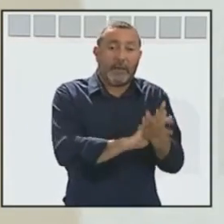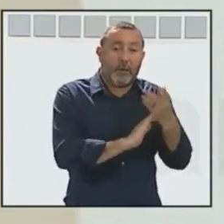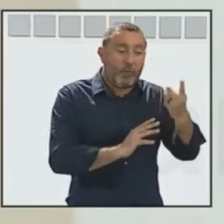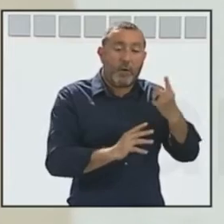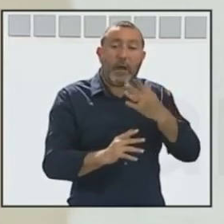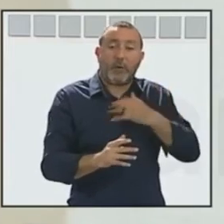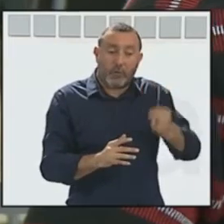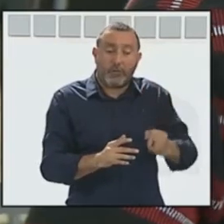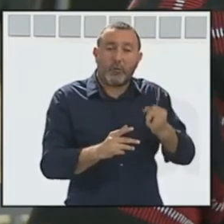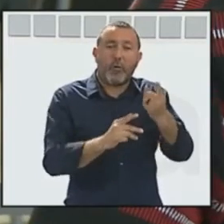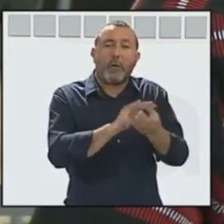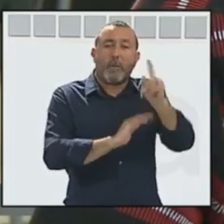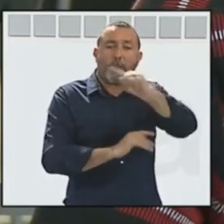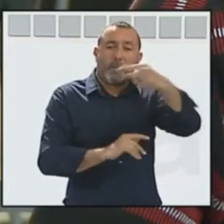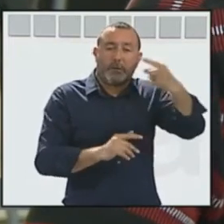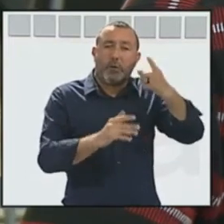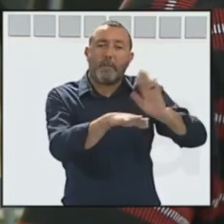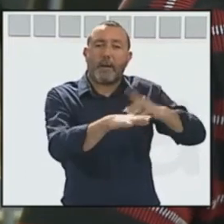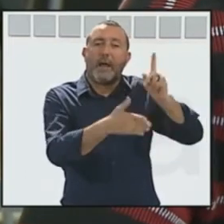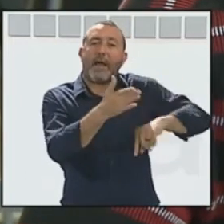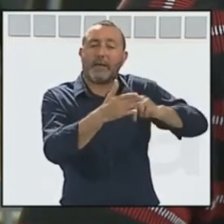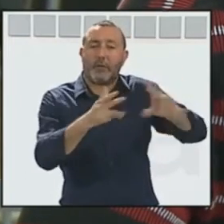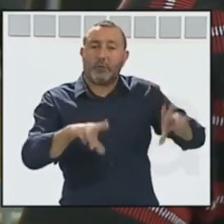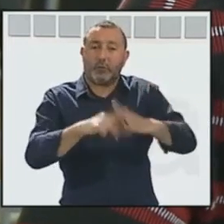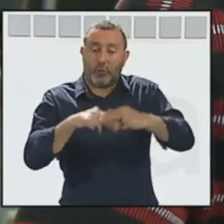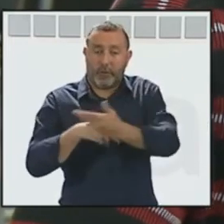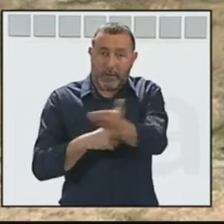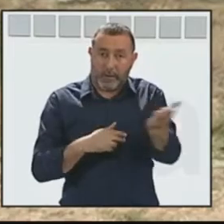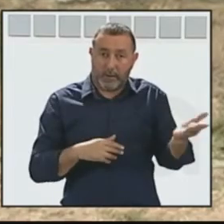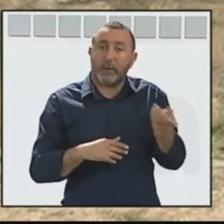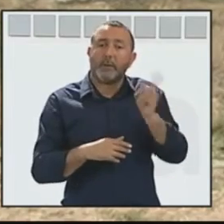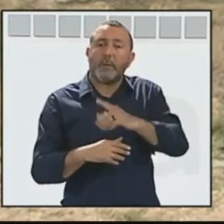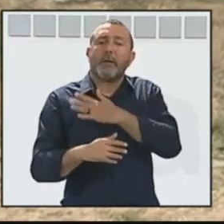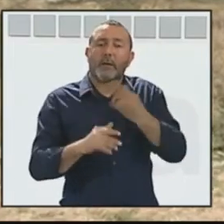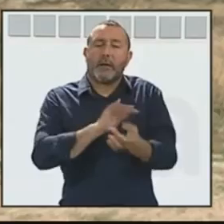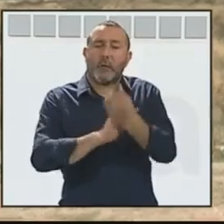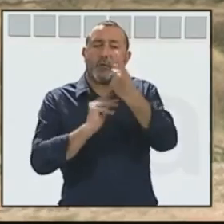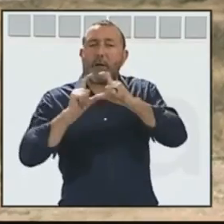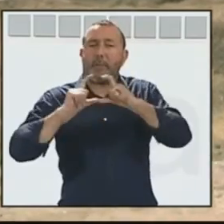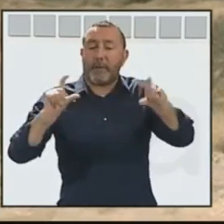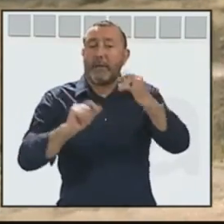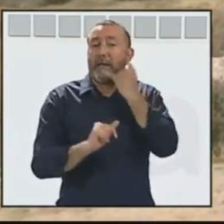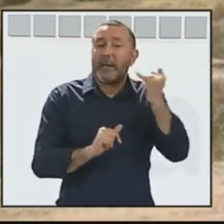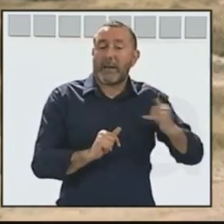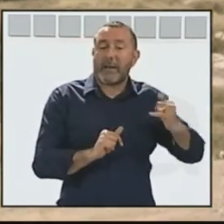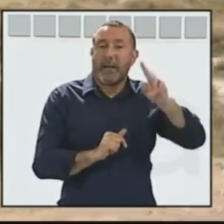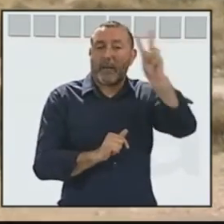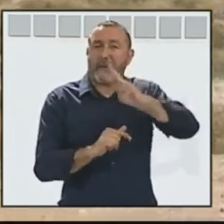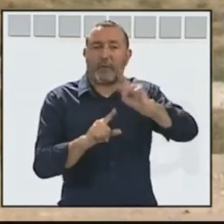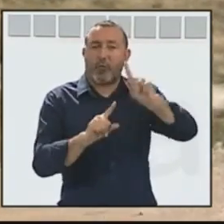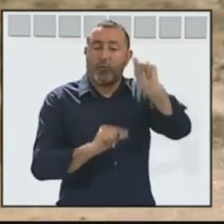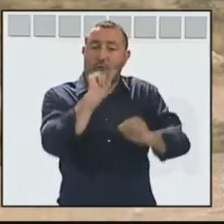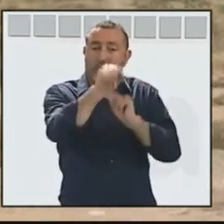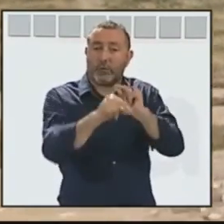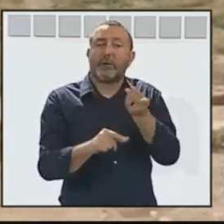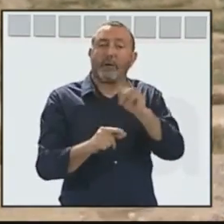de viviendas de alquiler social. La sostenibilidad también tiene cabida con la puesta en marcha de una empresa municipal de energía verde, la creación